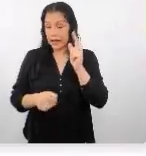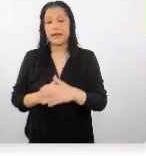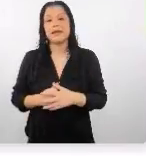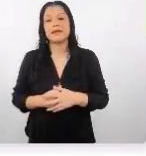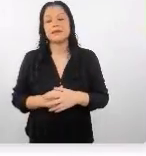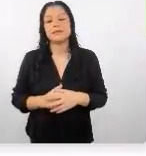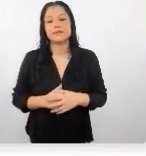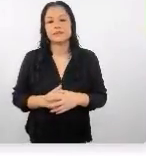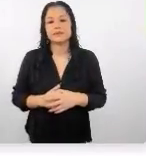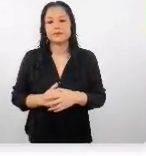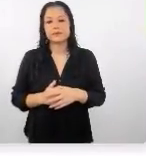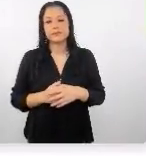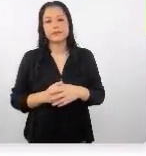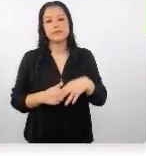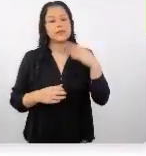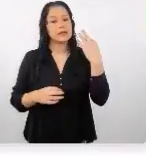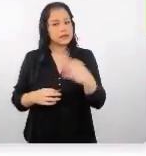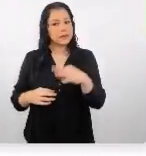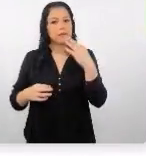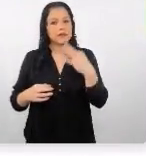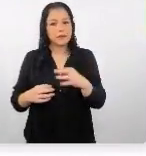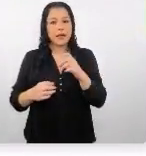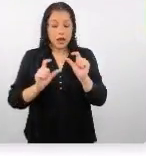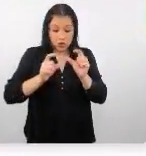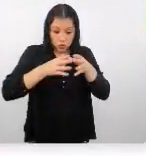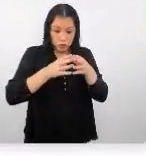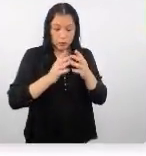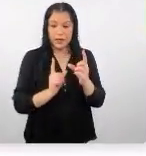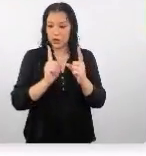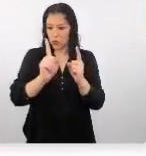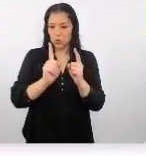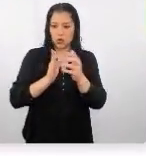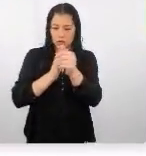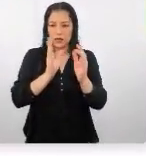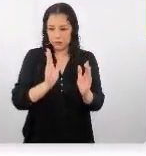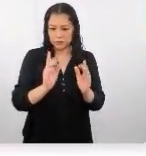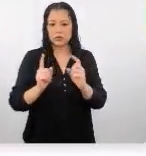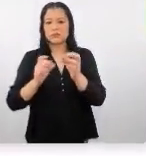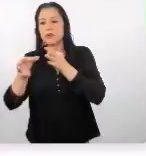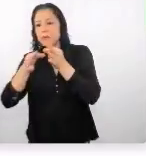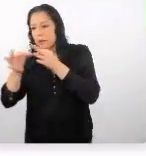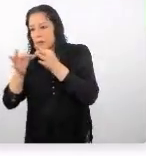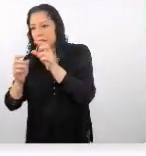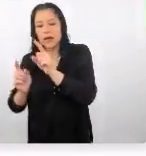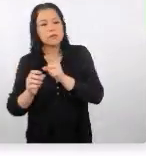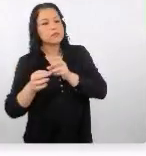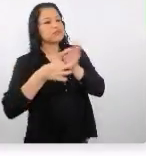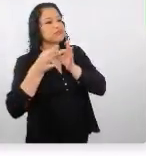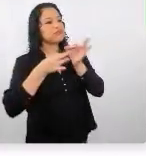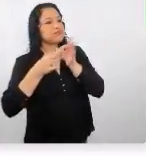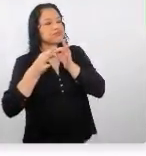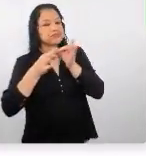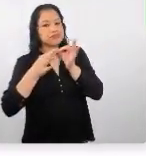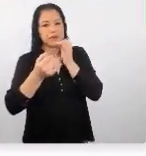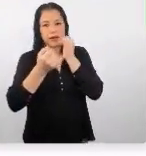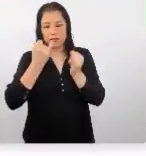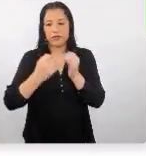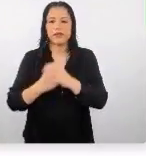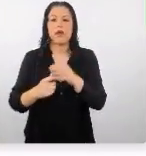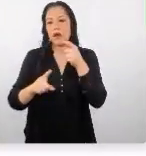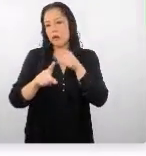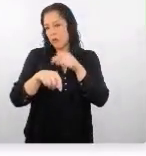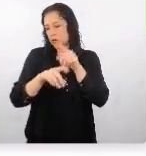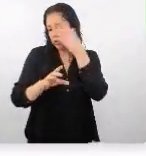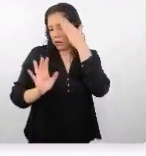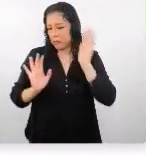nada en grupo siempre van a todas las instrucciones se le da al truconductor y él lo va a dar al grupo al final o en el momento